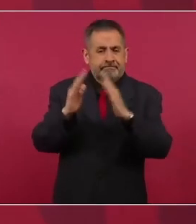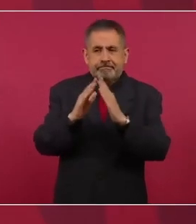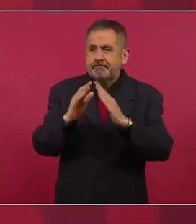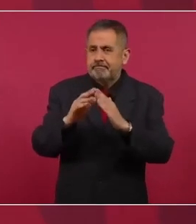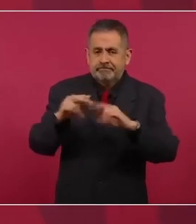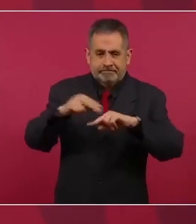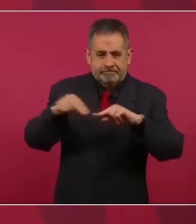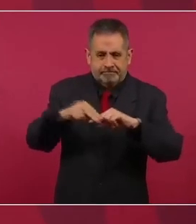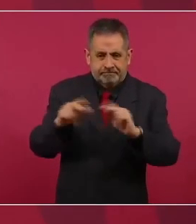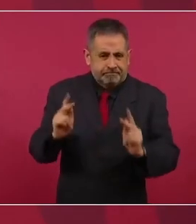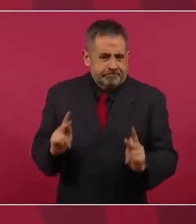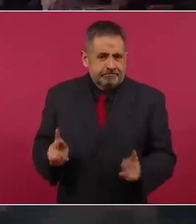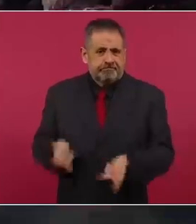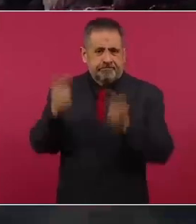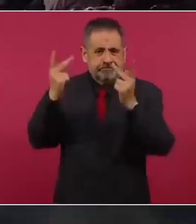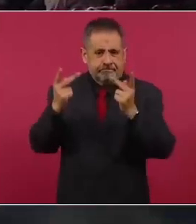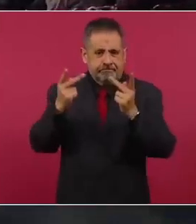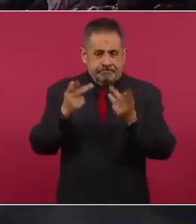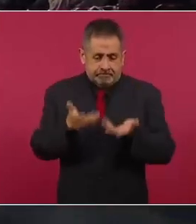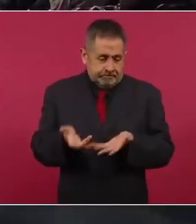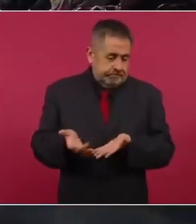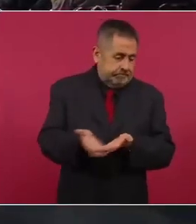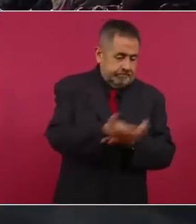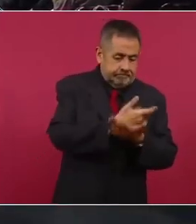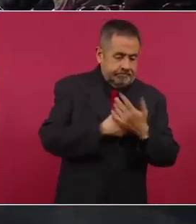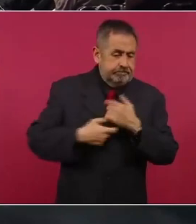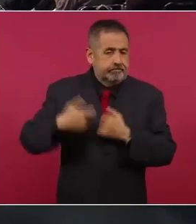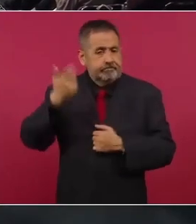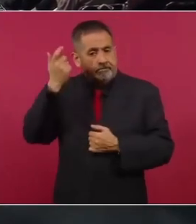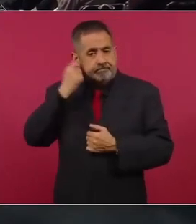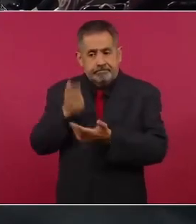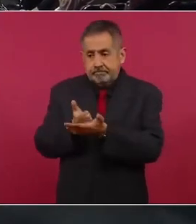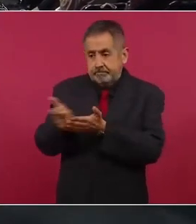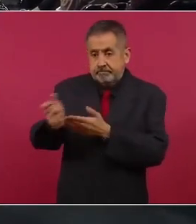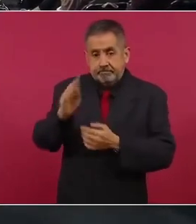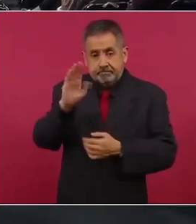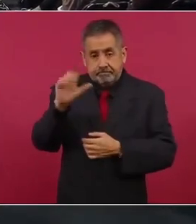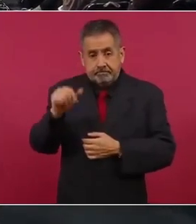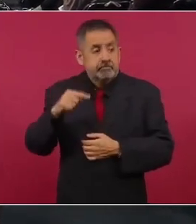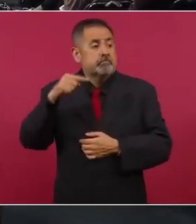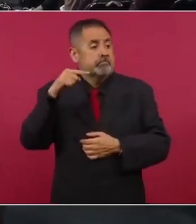unas becas a deportistas, él la compró.